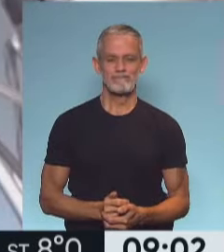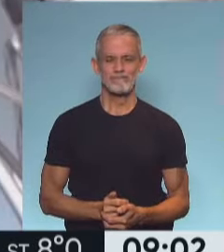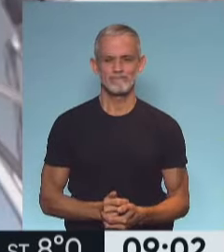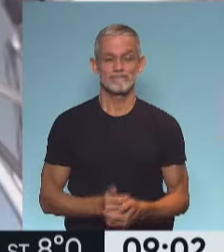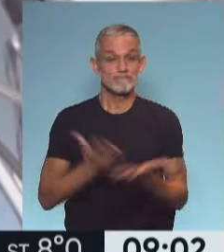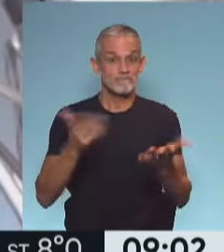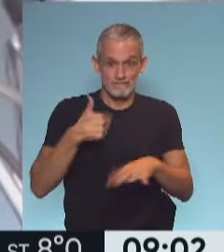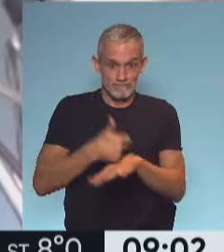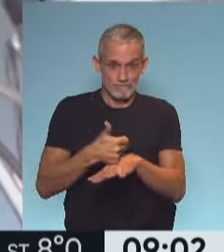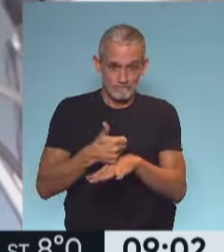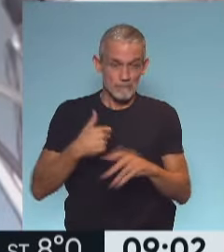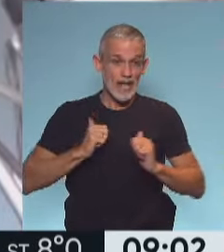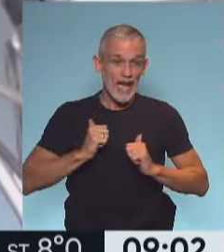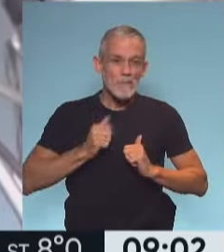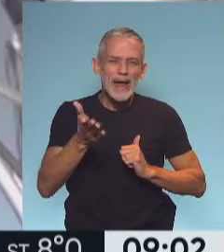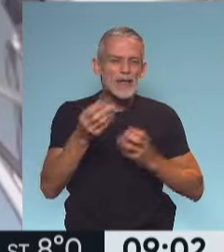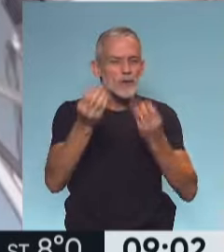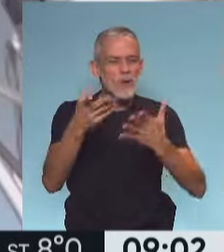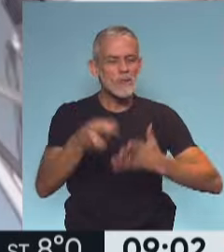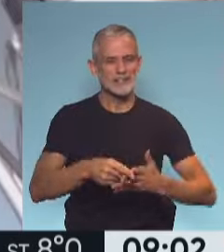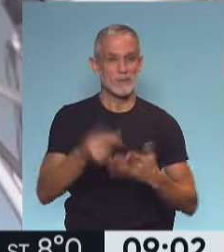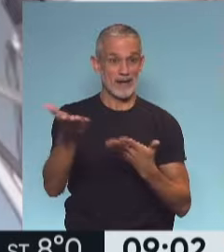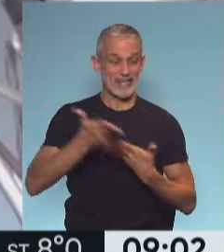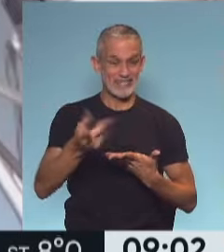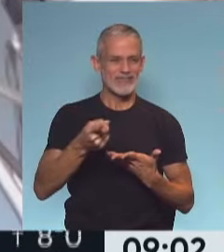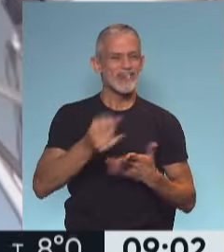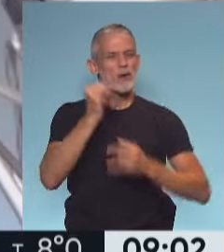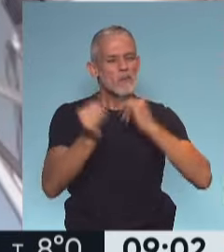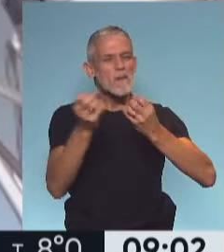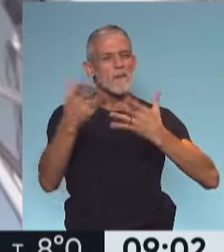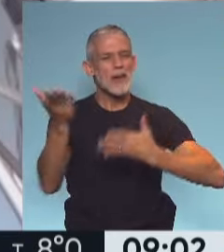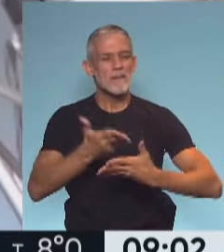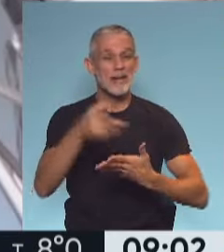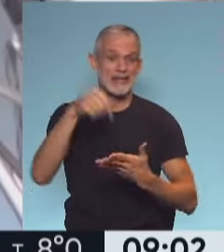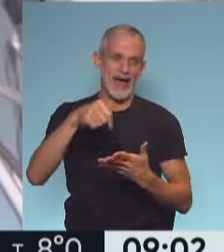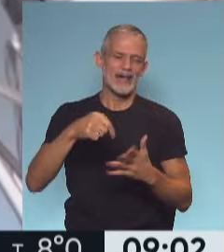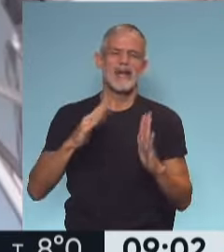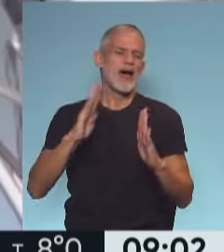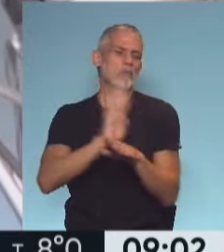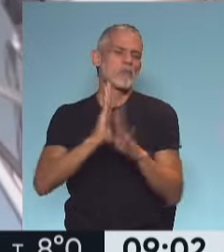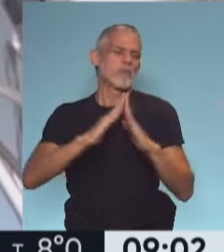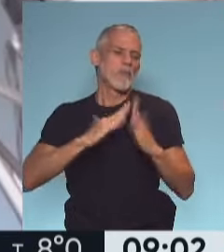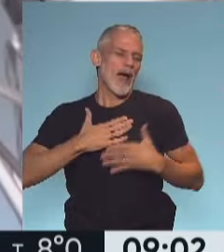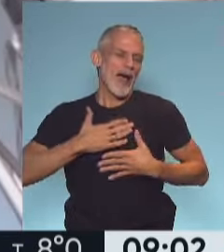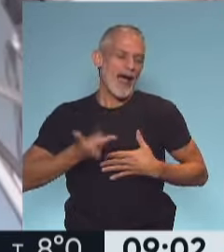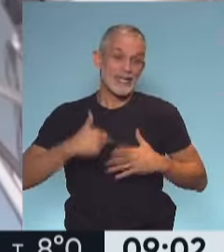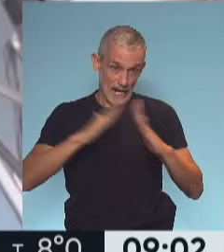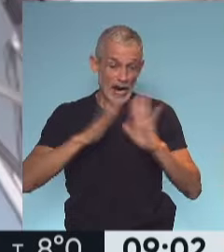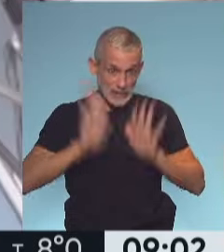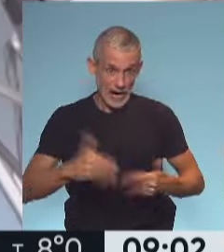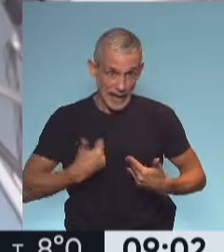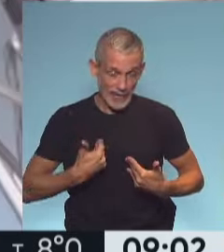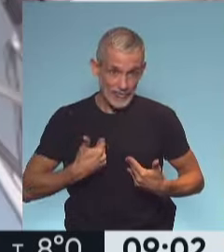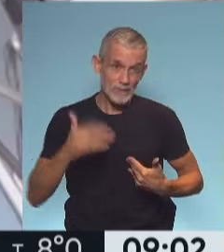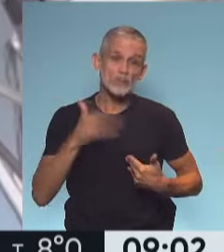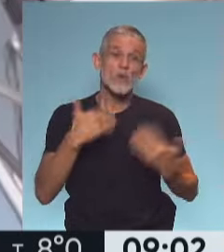Y acá estoy, esperándolos. ¿Cómo les va? Para recibirlos, para darles la bienvenida a esta, a nuestra casa. Porque nos quedamos en casa todo lo